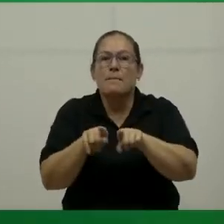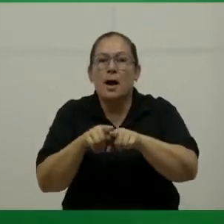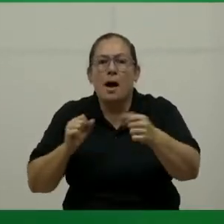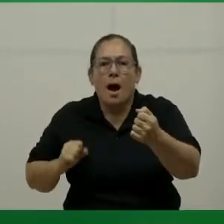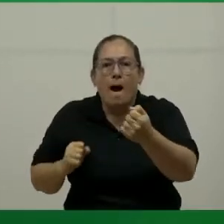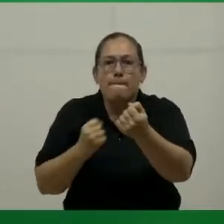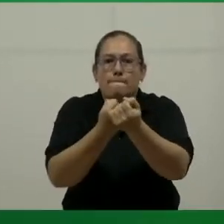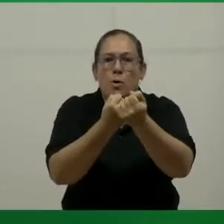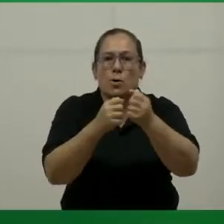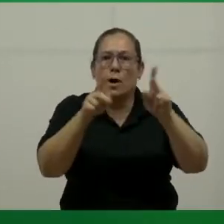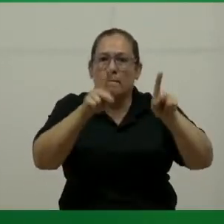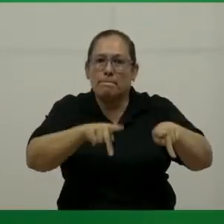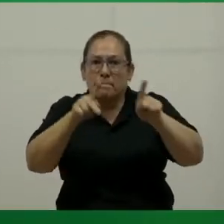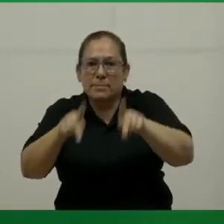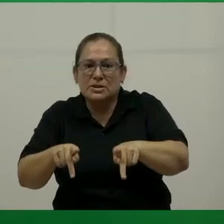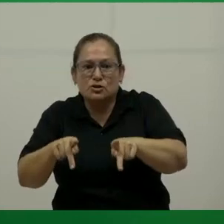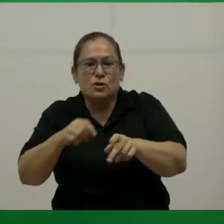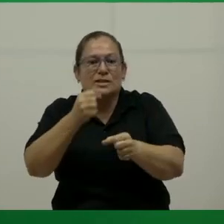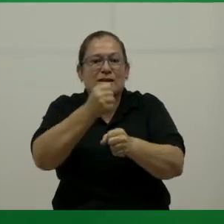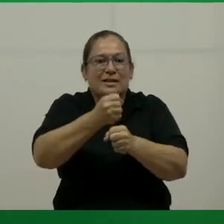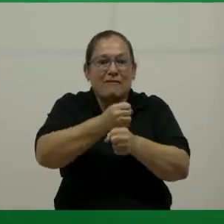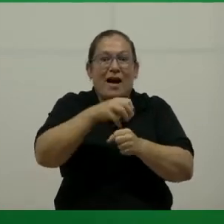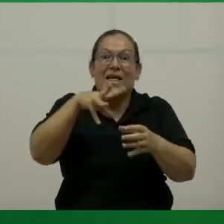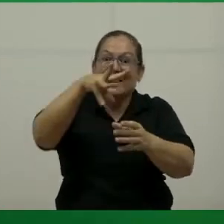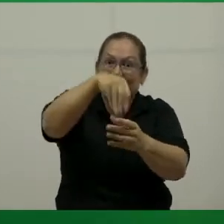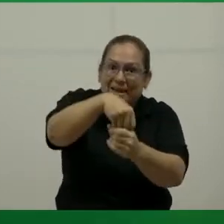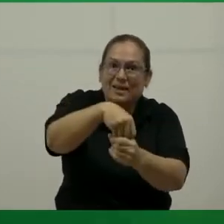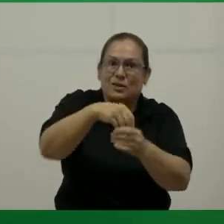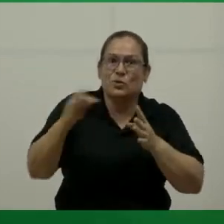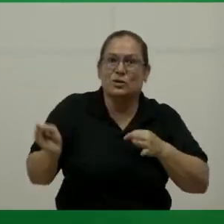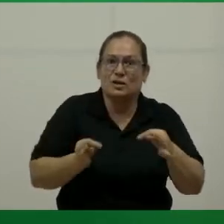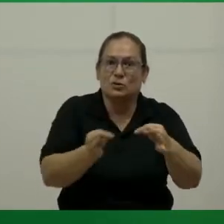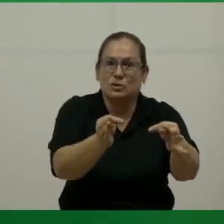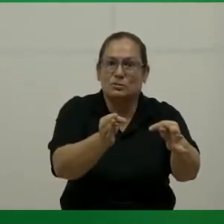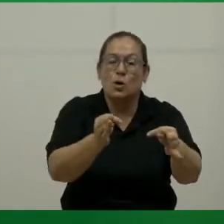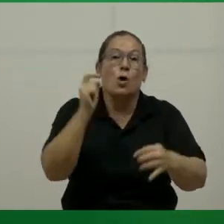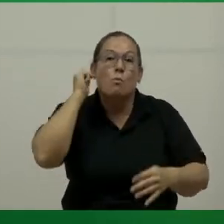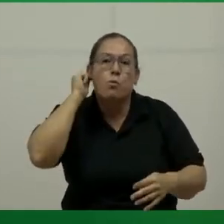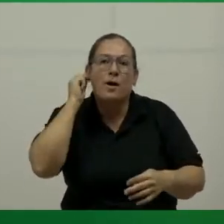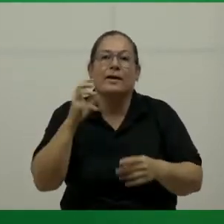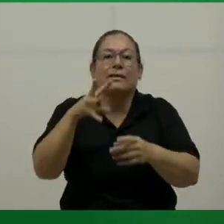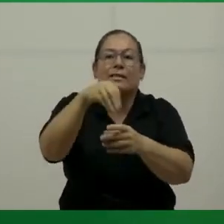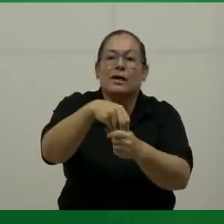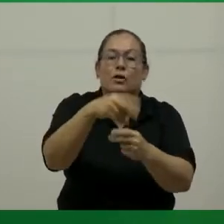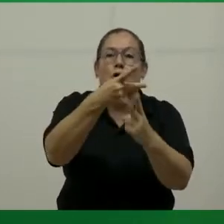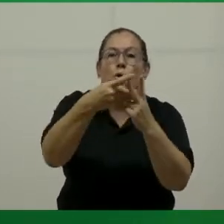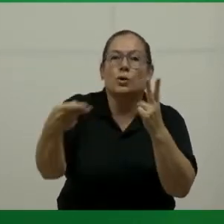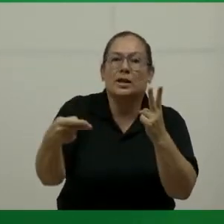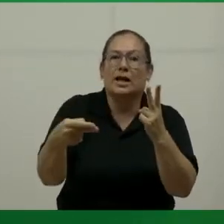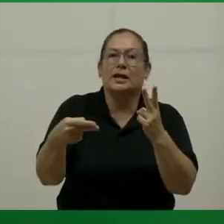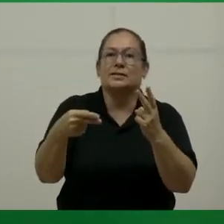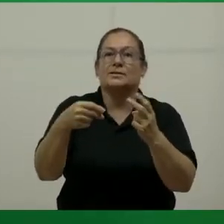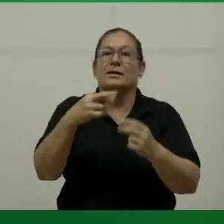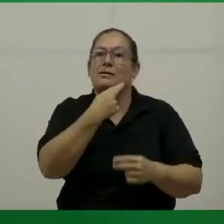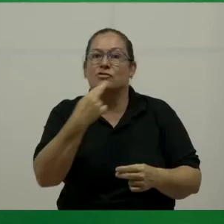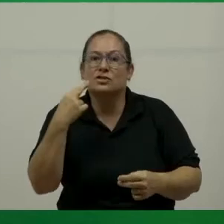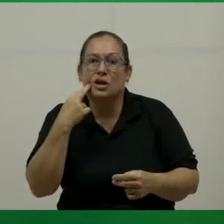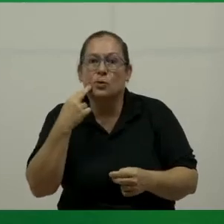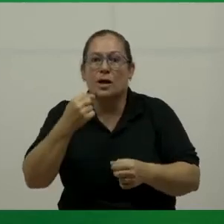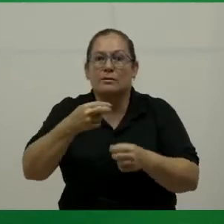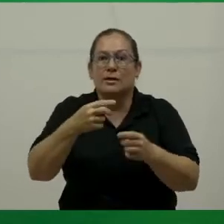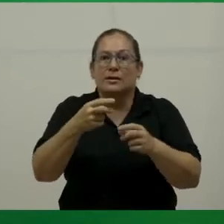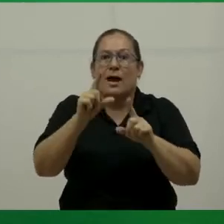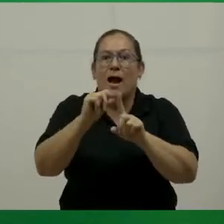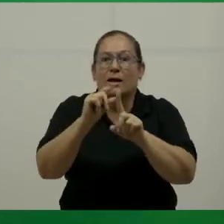a las personas que trabajan en el sector turístico. A las mujeres que trabajan en los hoteles, en los restaurantes, en los rentacars, en las diferentes partes del